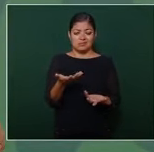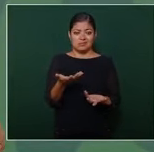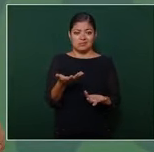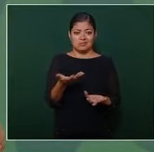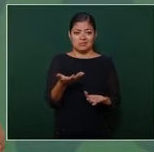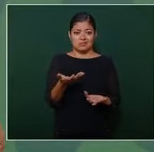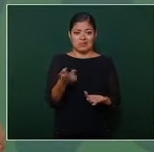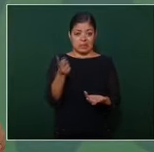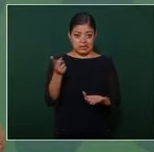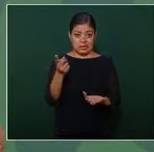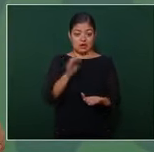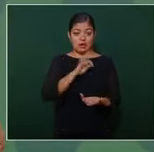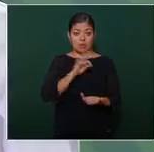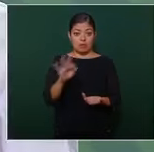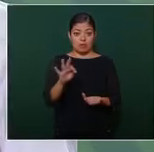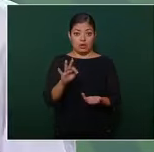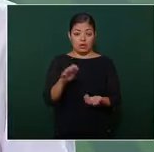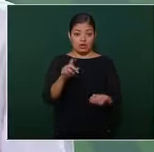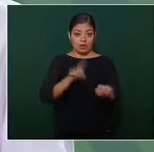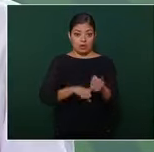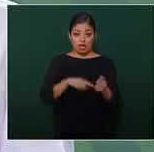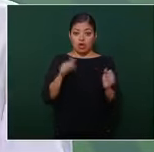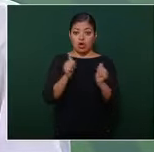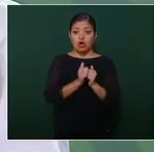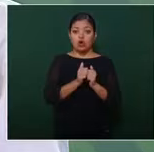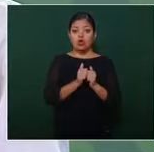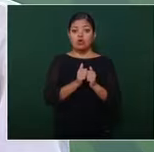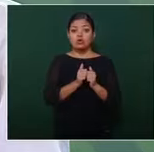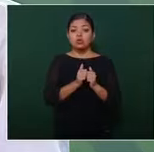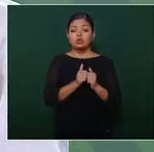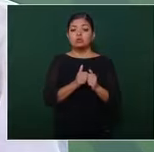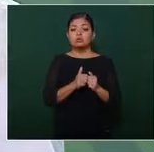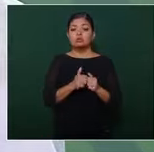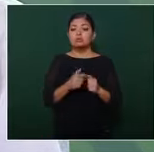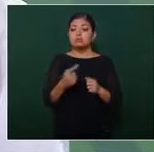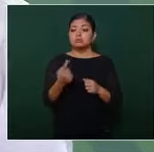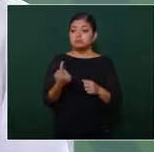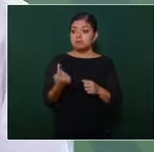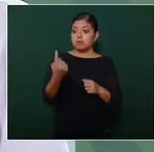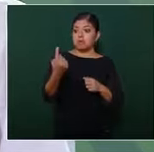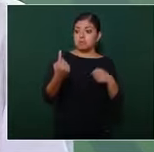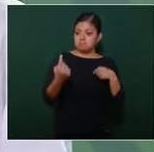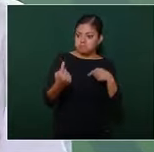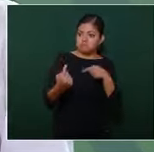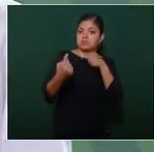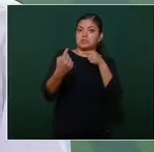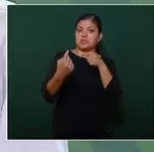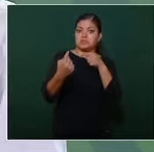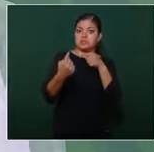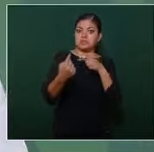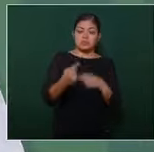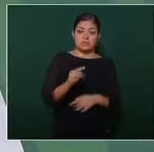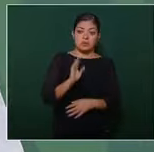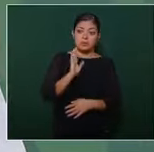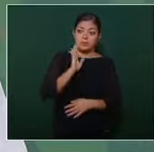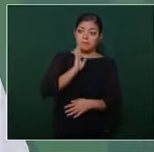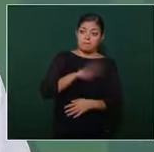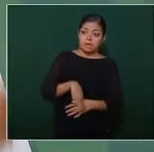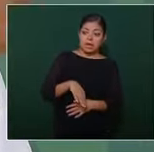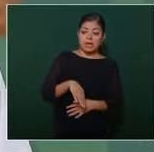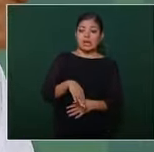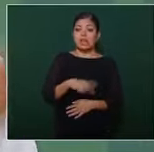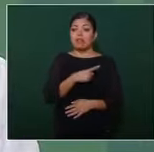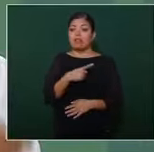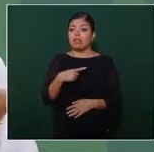se pudiese enfrentar con la violencia el mal no se puede enfrentar con el mal el mal hay que